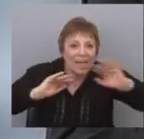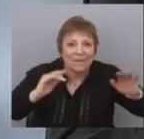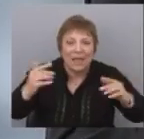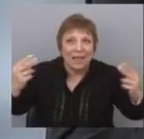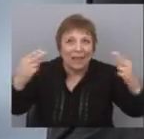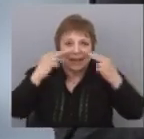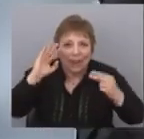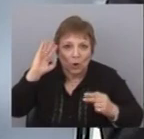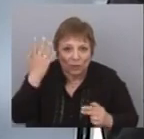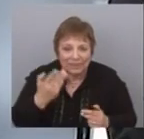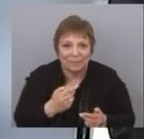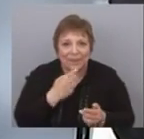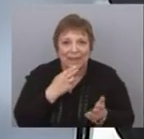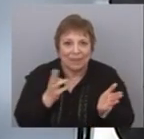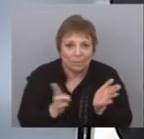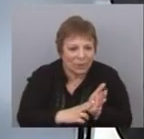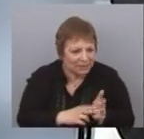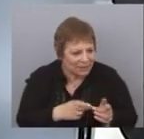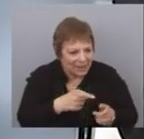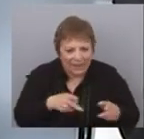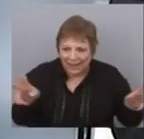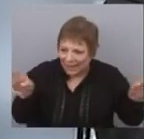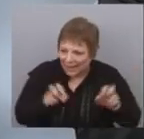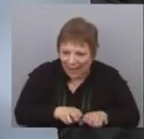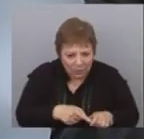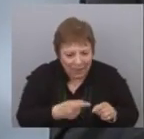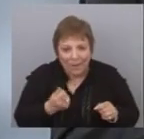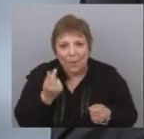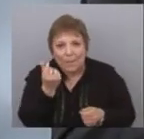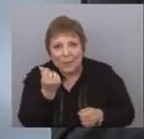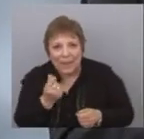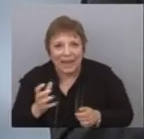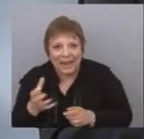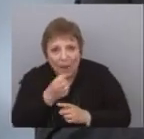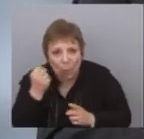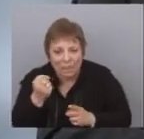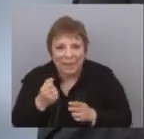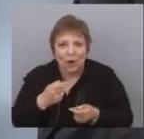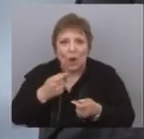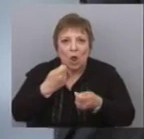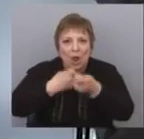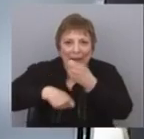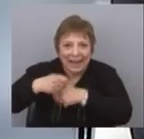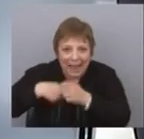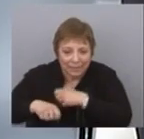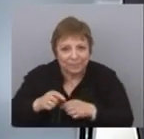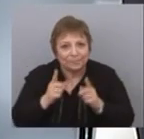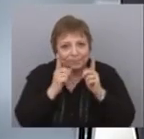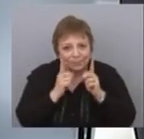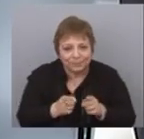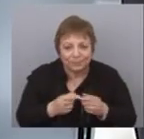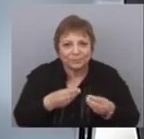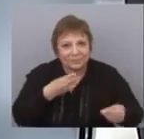fiscal, en recuperar la política monetaria, en recuperar la política cambiaria, siguiendo con el criterio de